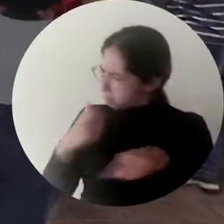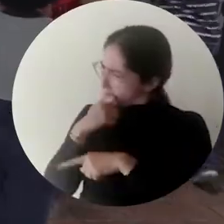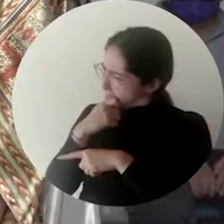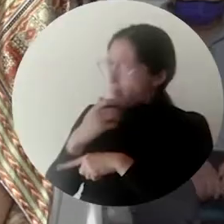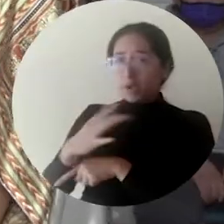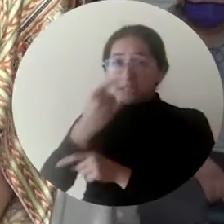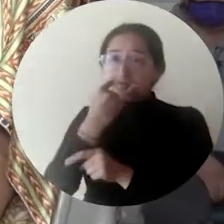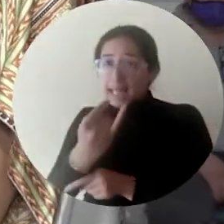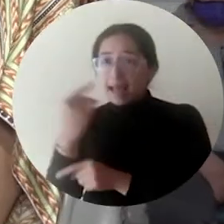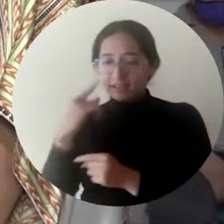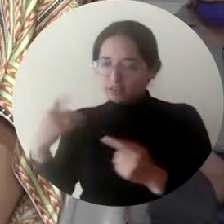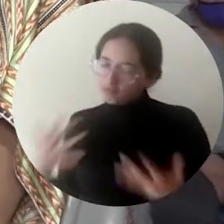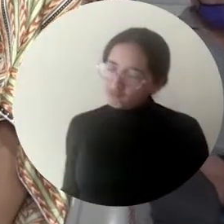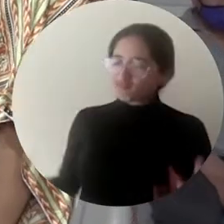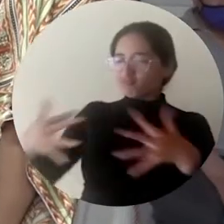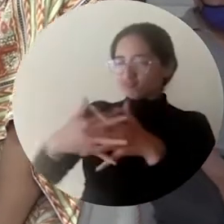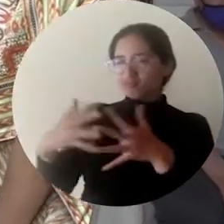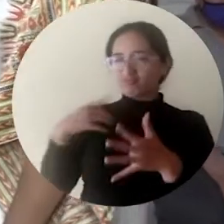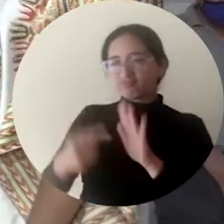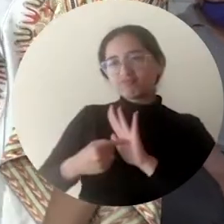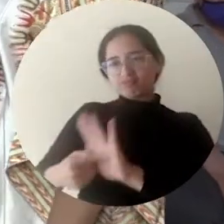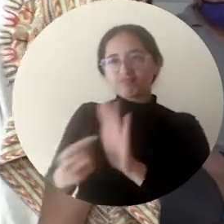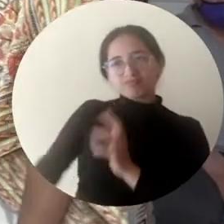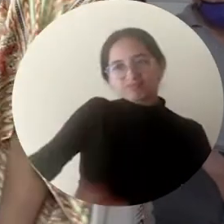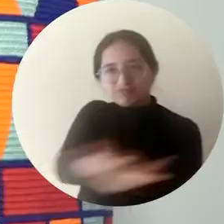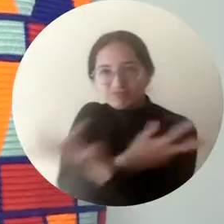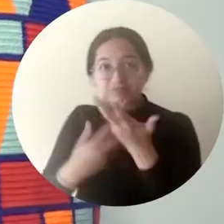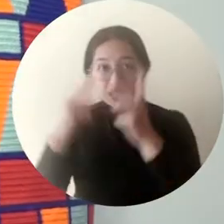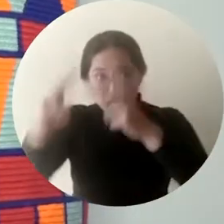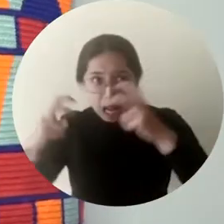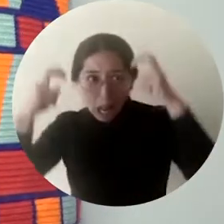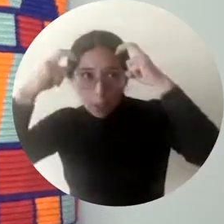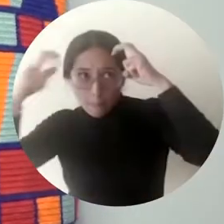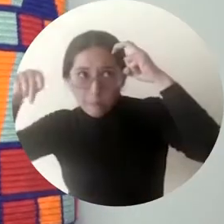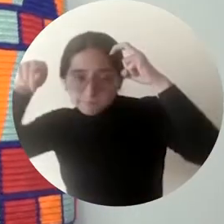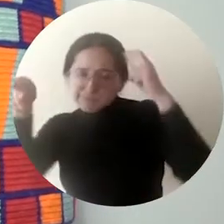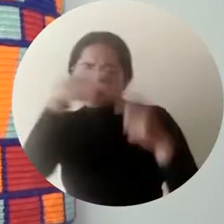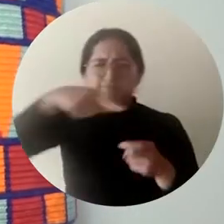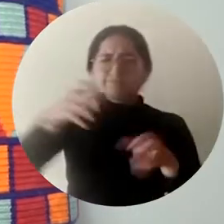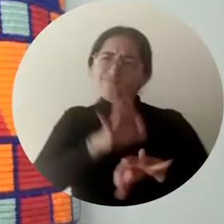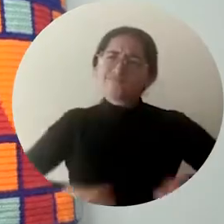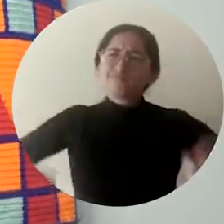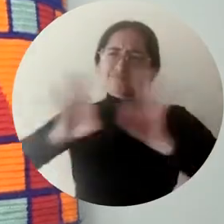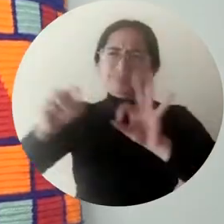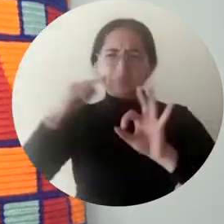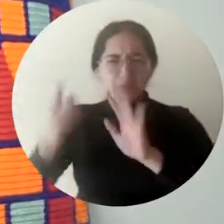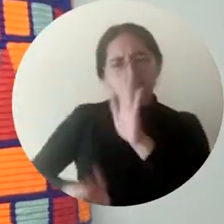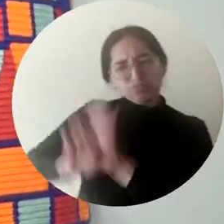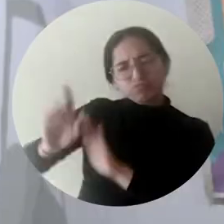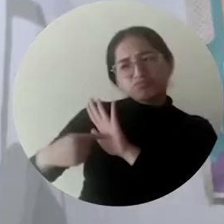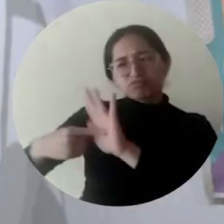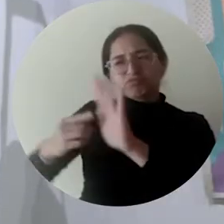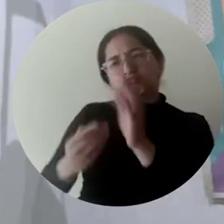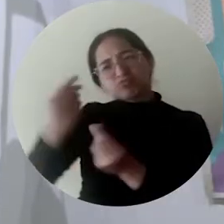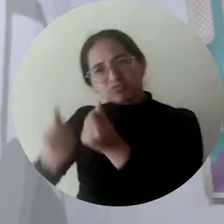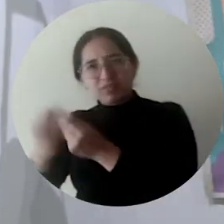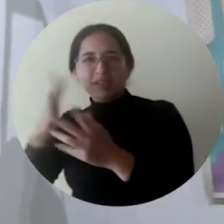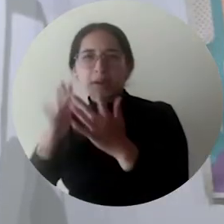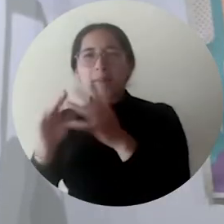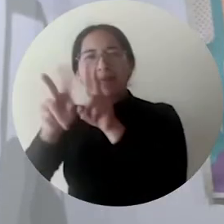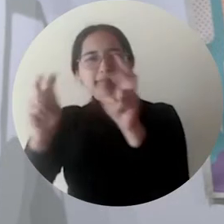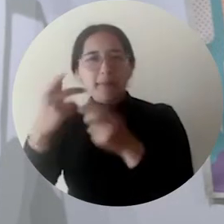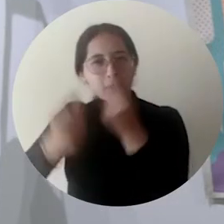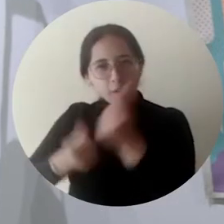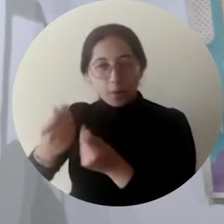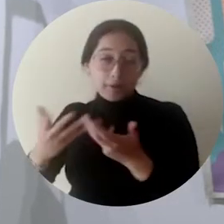intercambiar saberes, para apoyar a la comunidad indígena desde el componente económico y la divulgación de tradiciones. Es muy